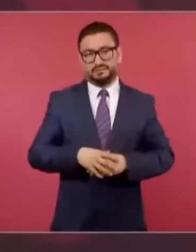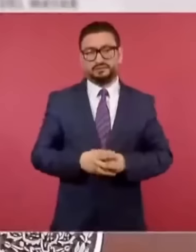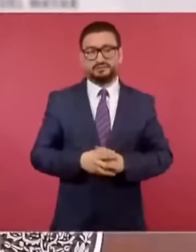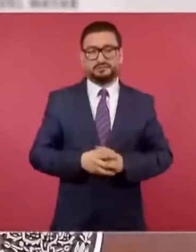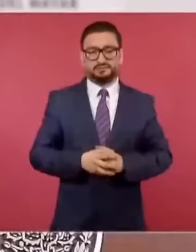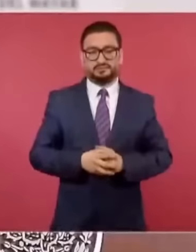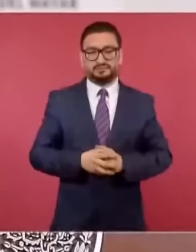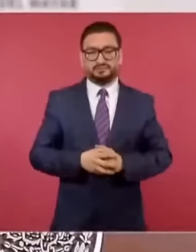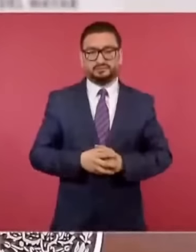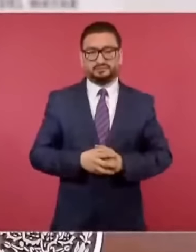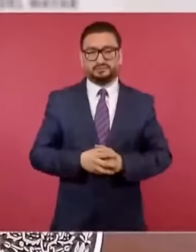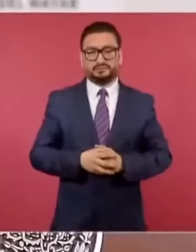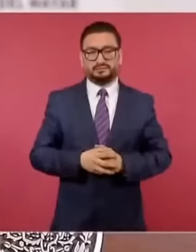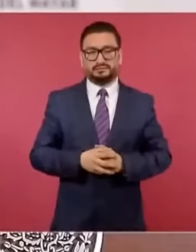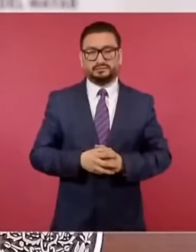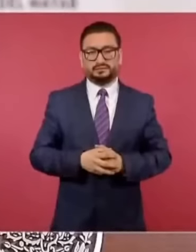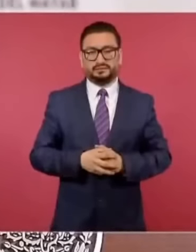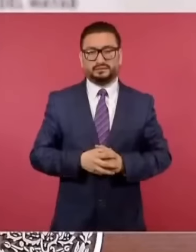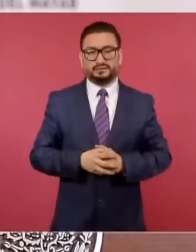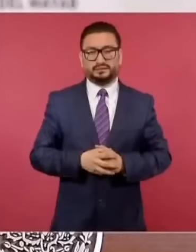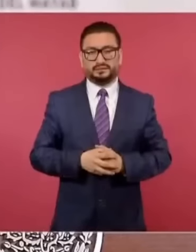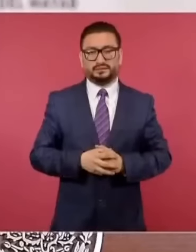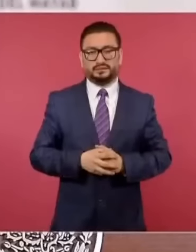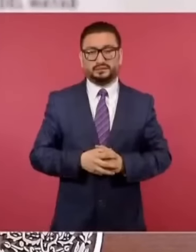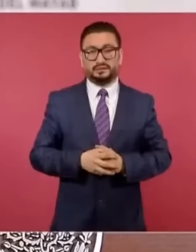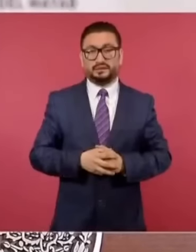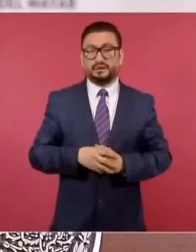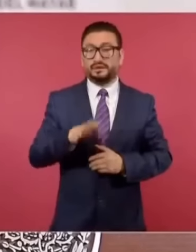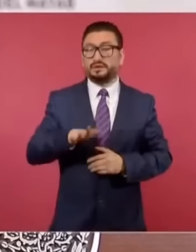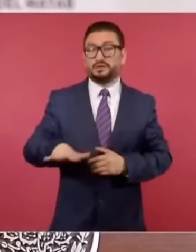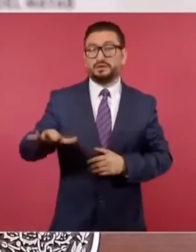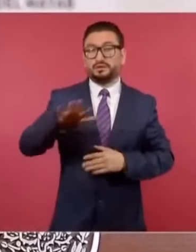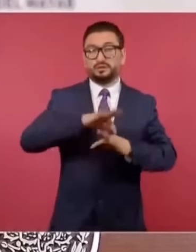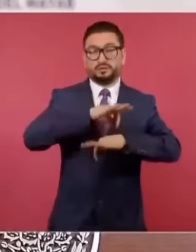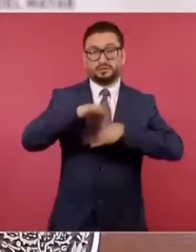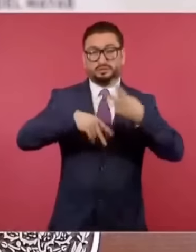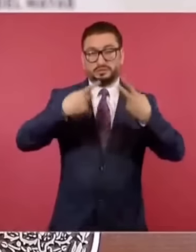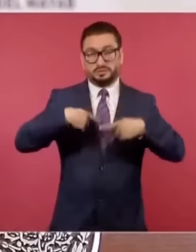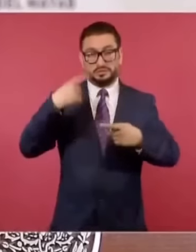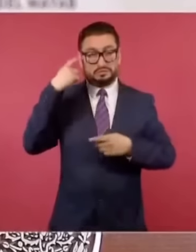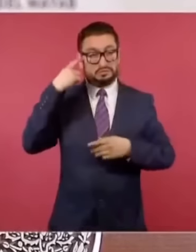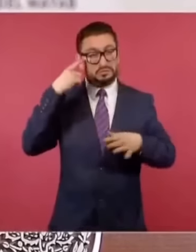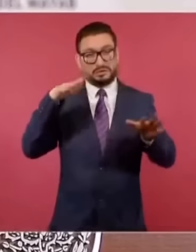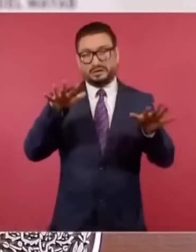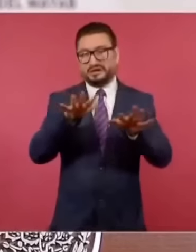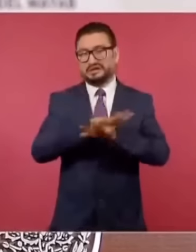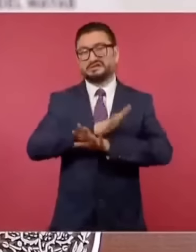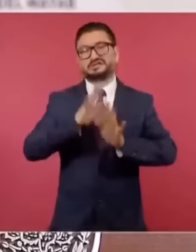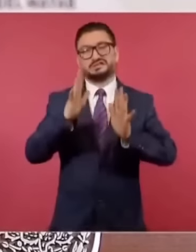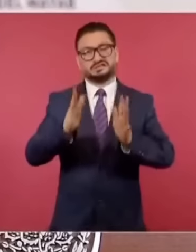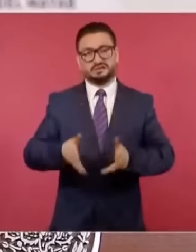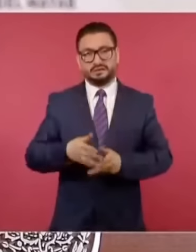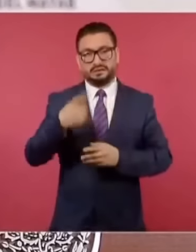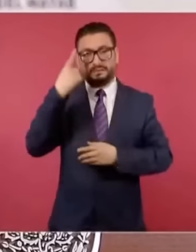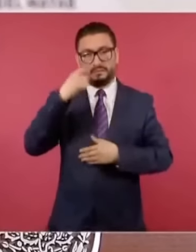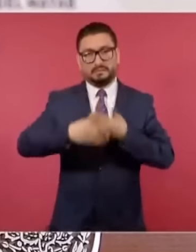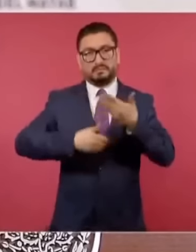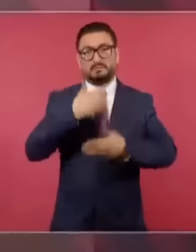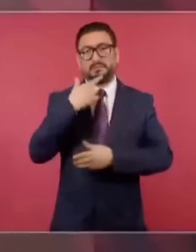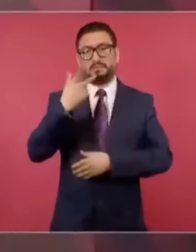ya es otra manera de pensar, ya cambió la mentalidad de nuestro pueblo para bien.